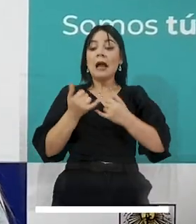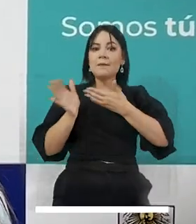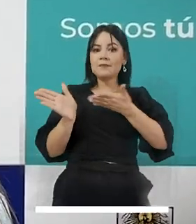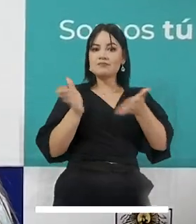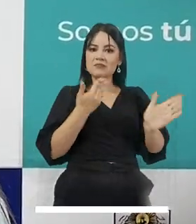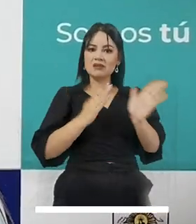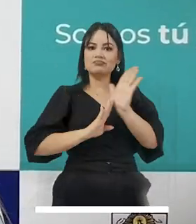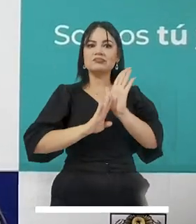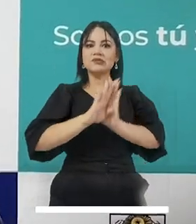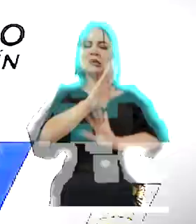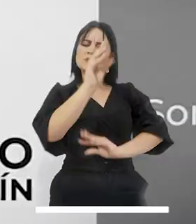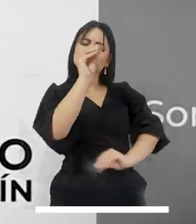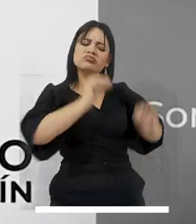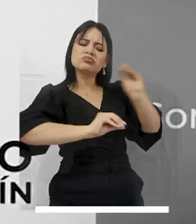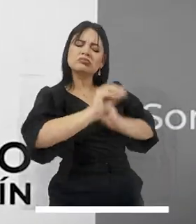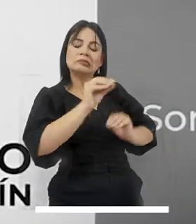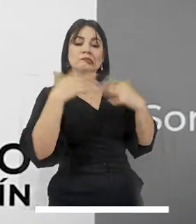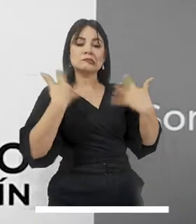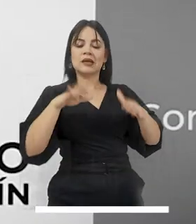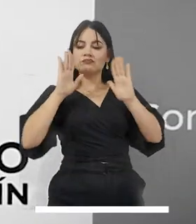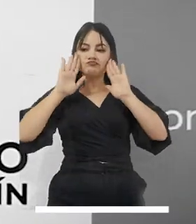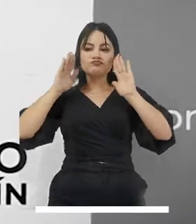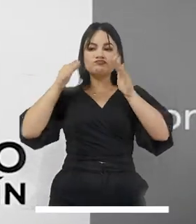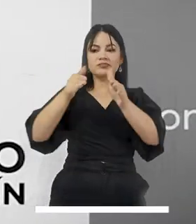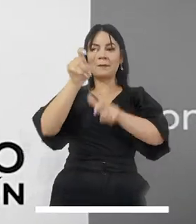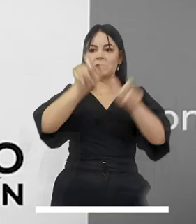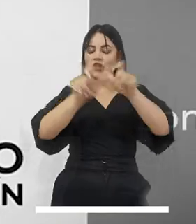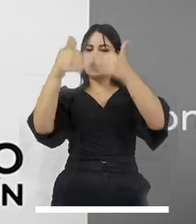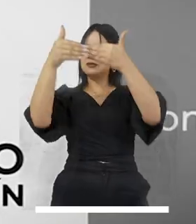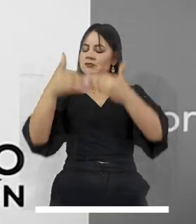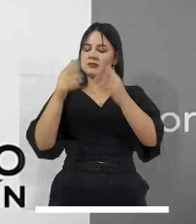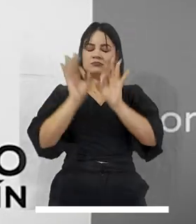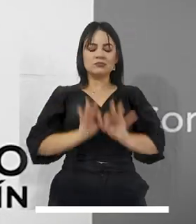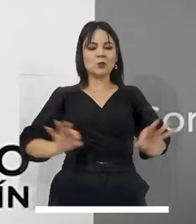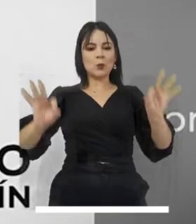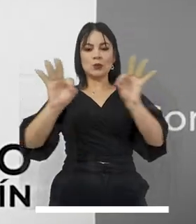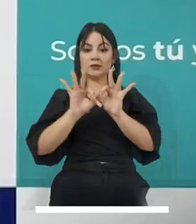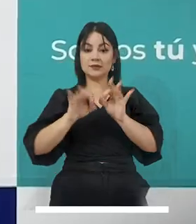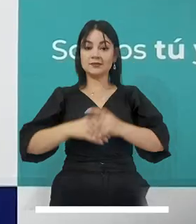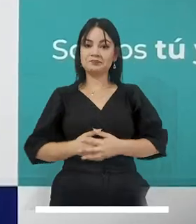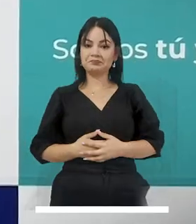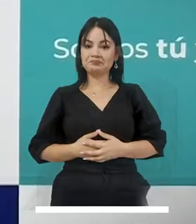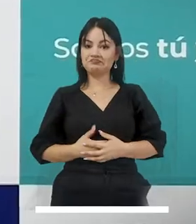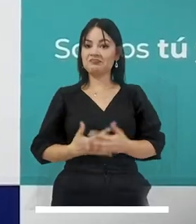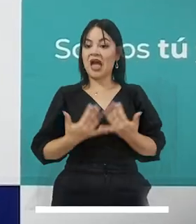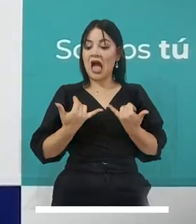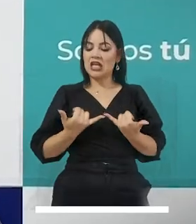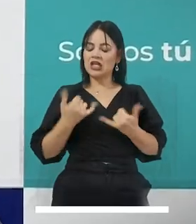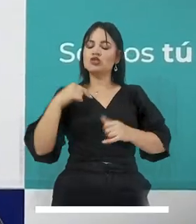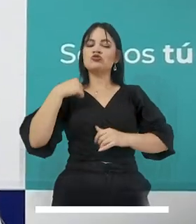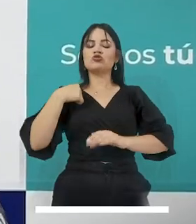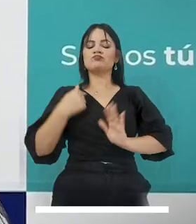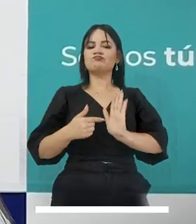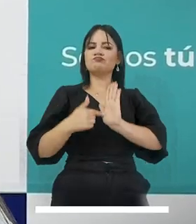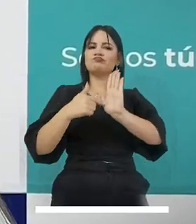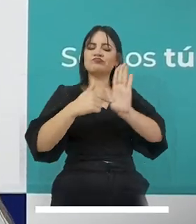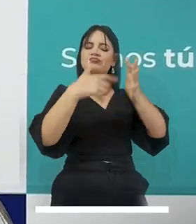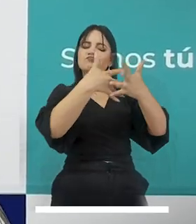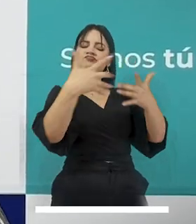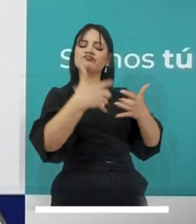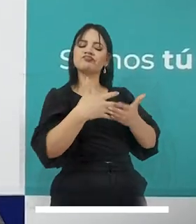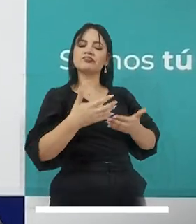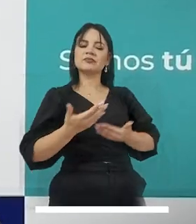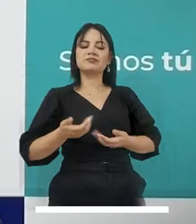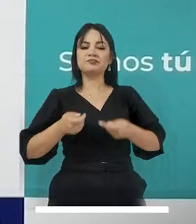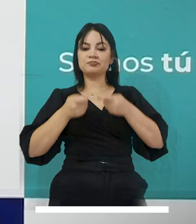desarrollo que estamos construyendo tiene mucha importancia a las personas con discapacidad. Es por eso que presenté una